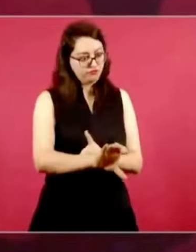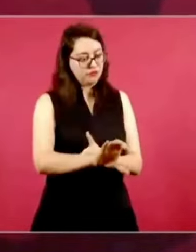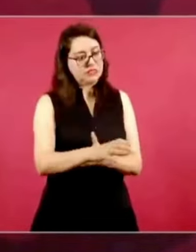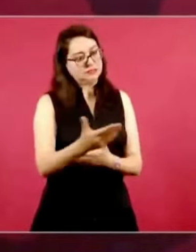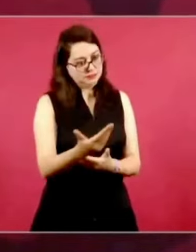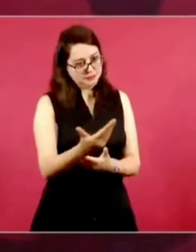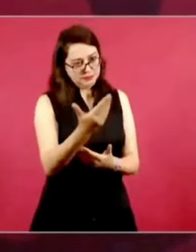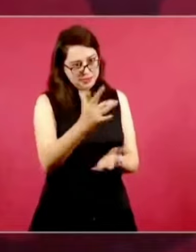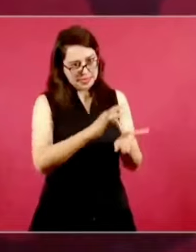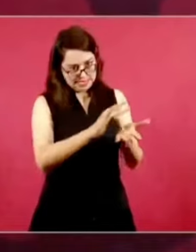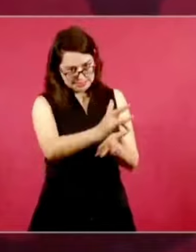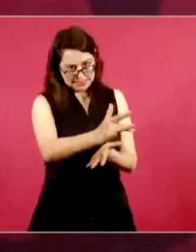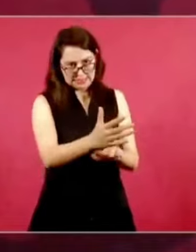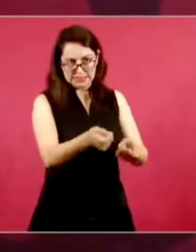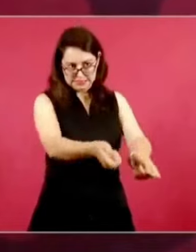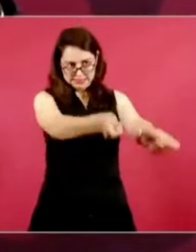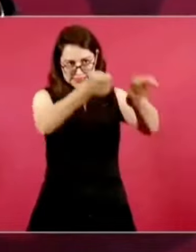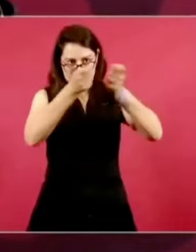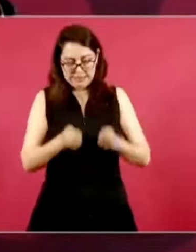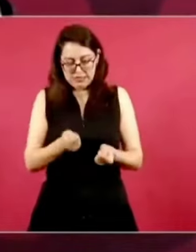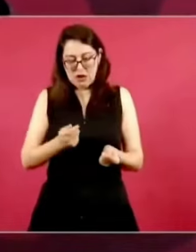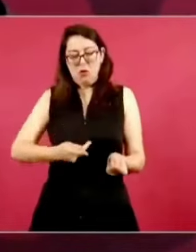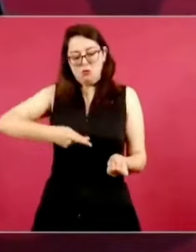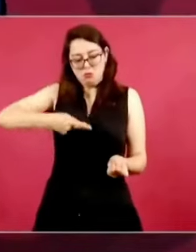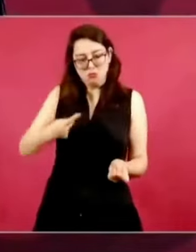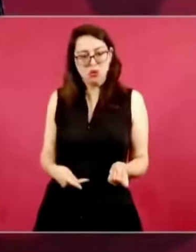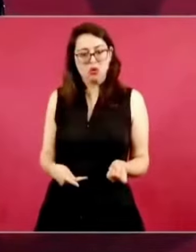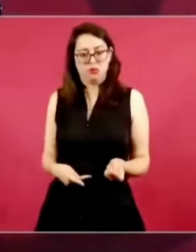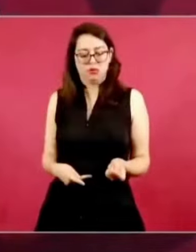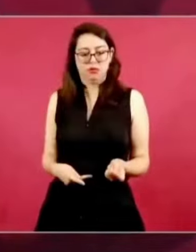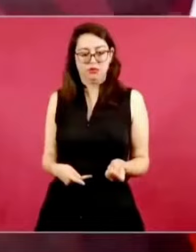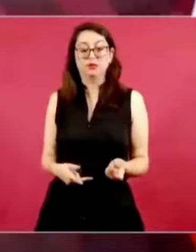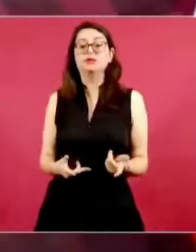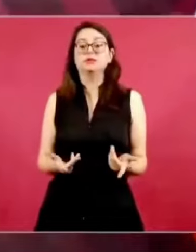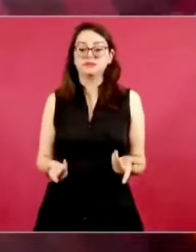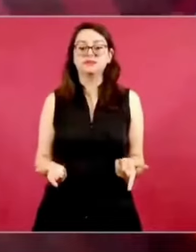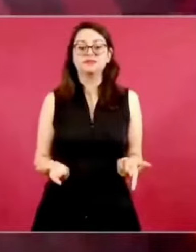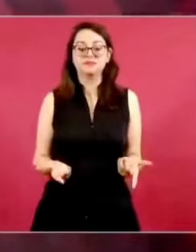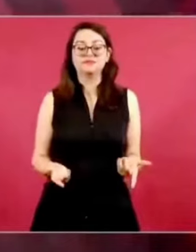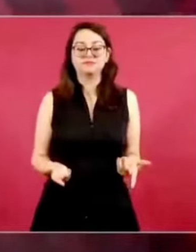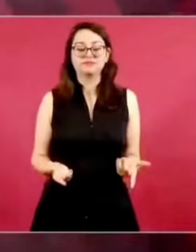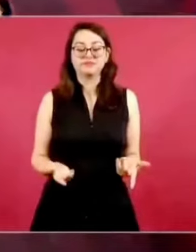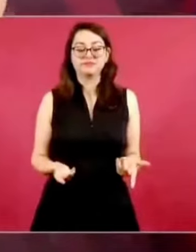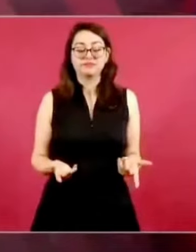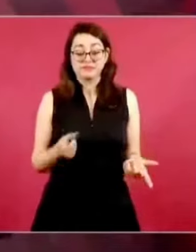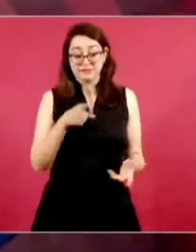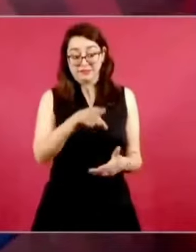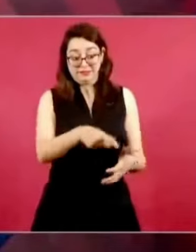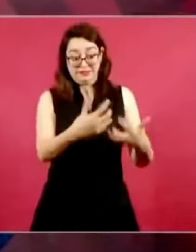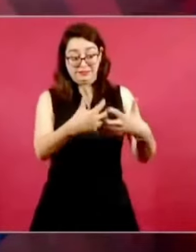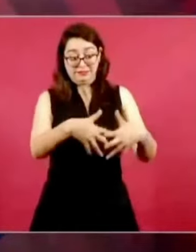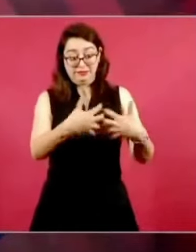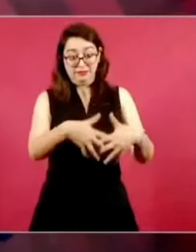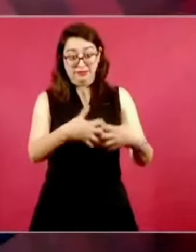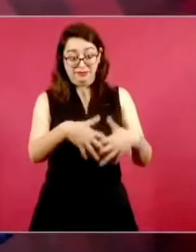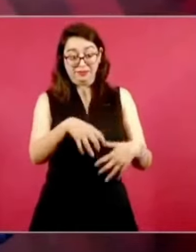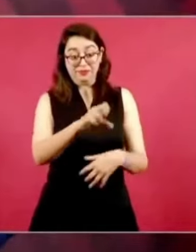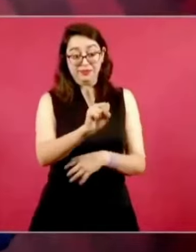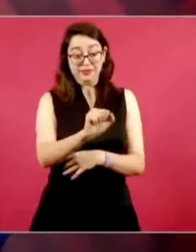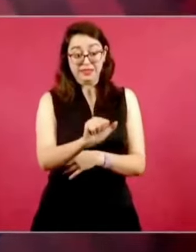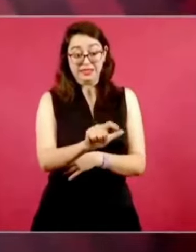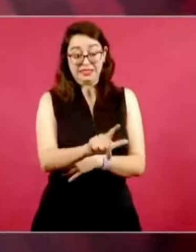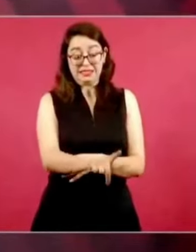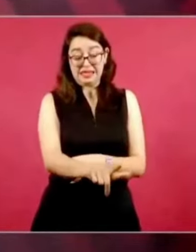porque esa salinera se salvó de